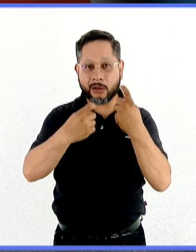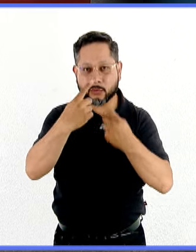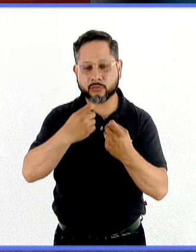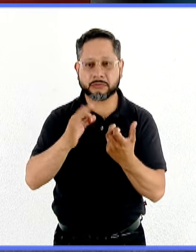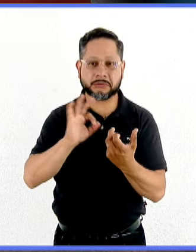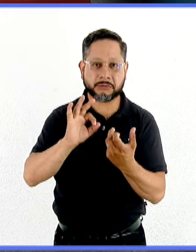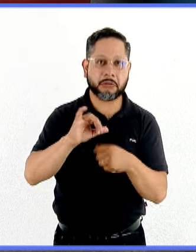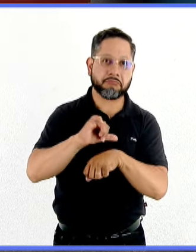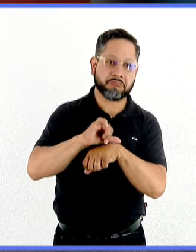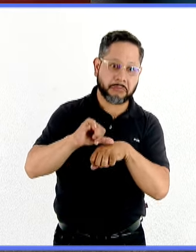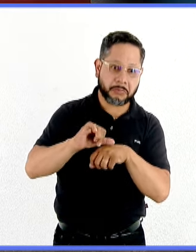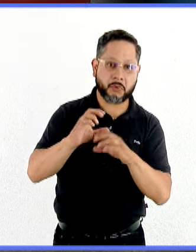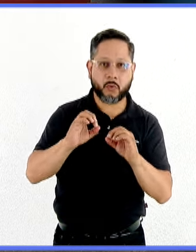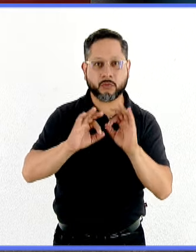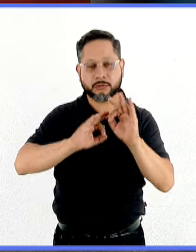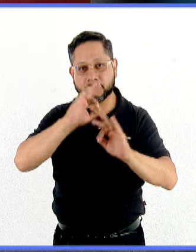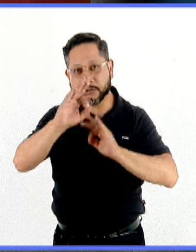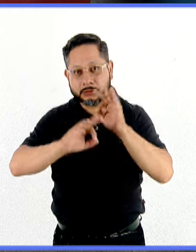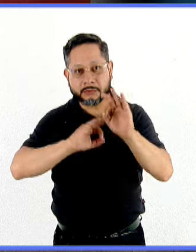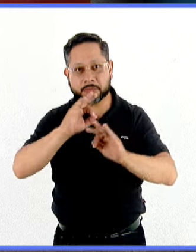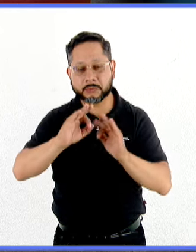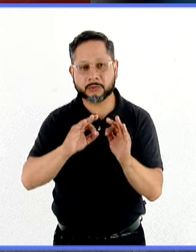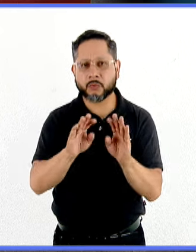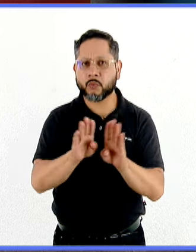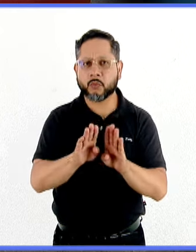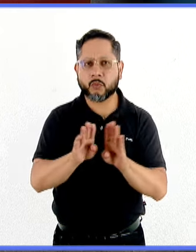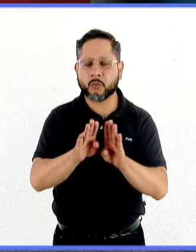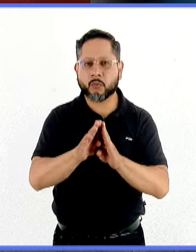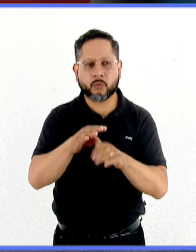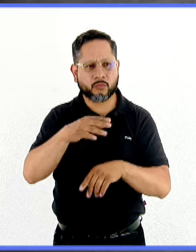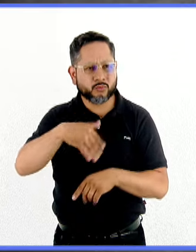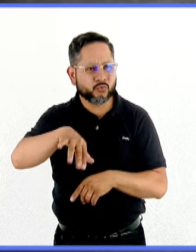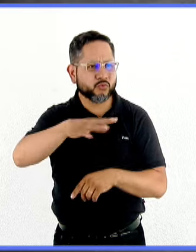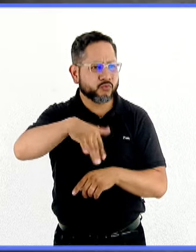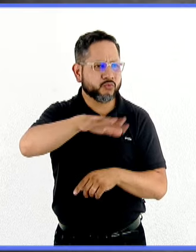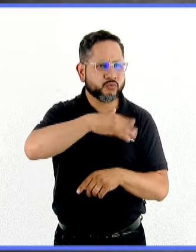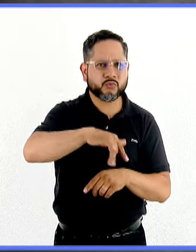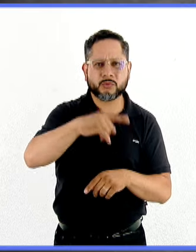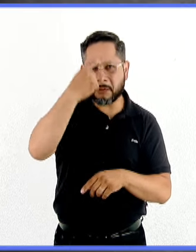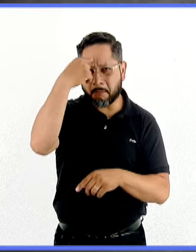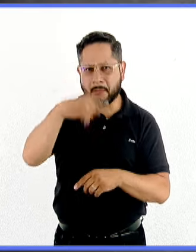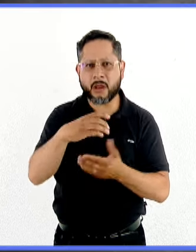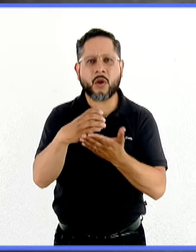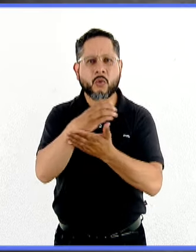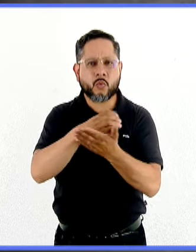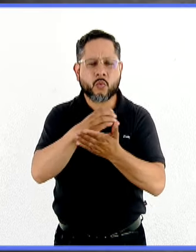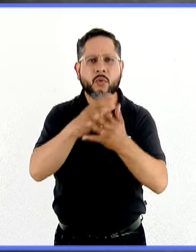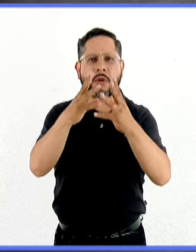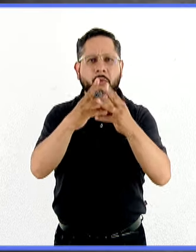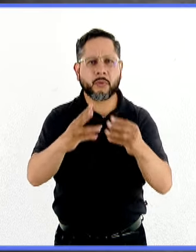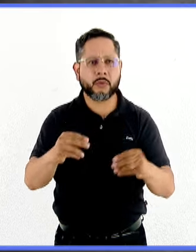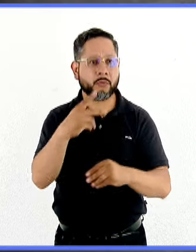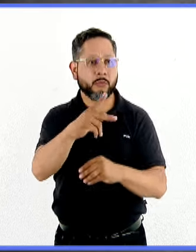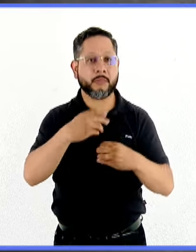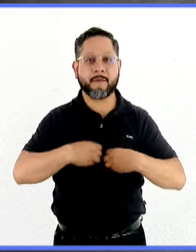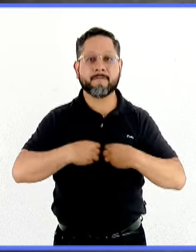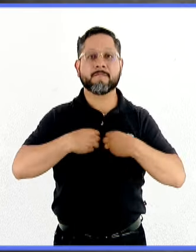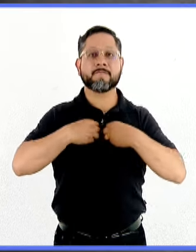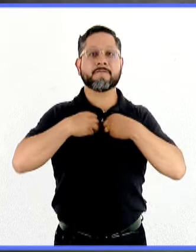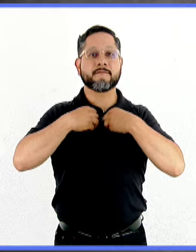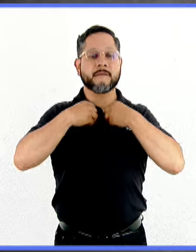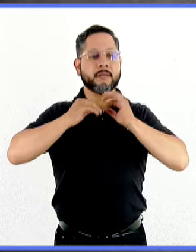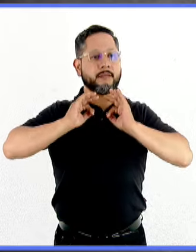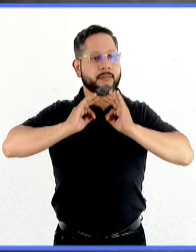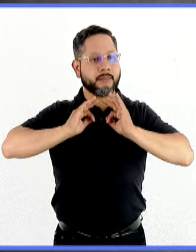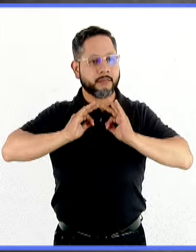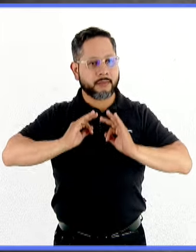muchas condiciones de tratamiento también han estado orientados a buscar qué podría facilitarle al sujeto tener una condición, una calidad de vida